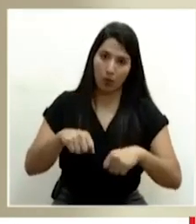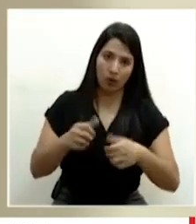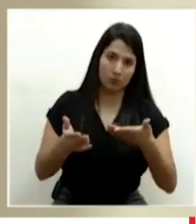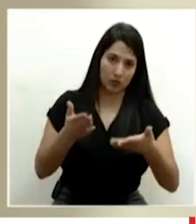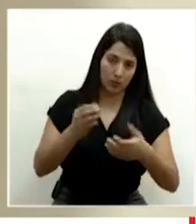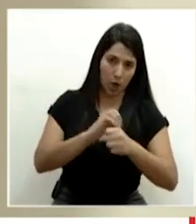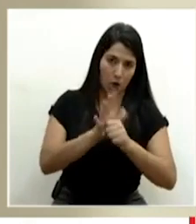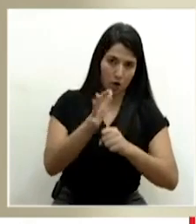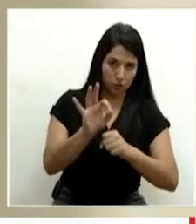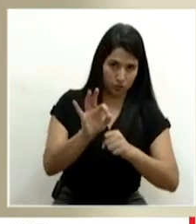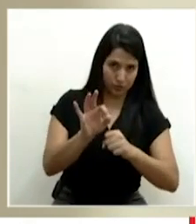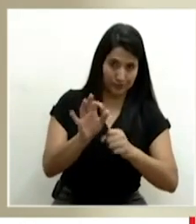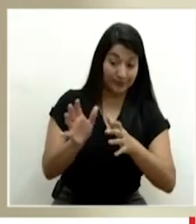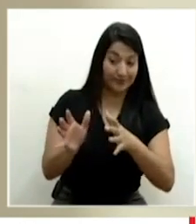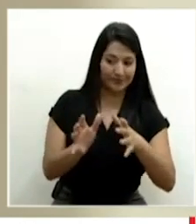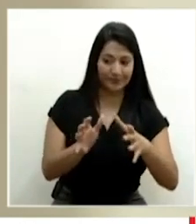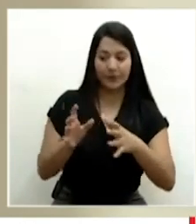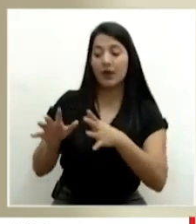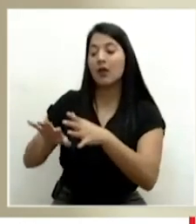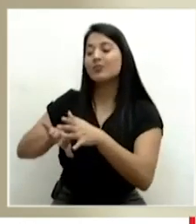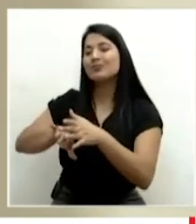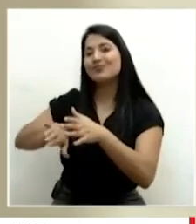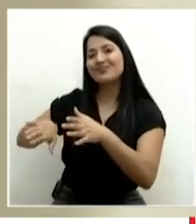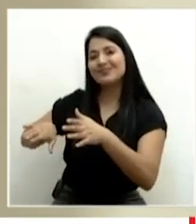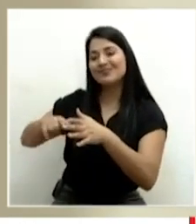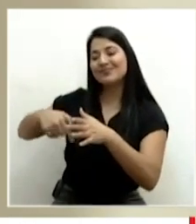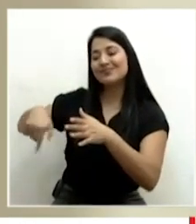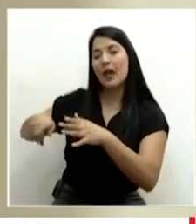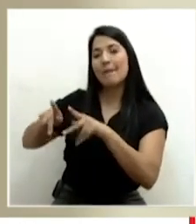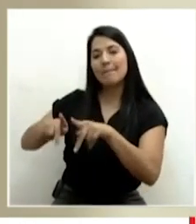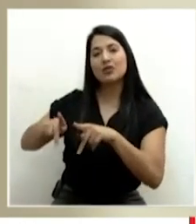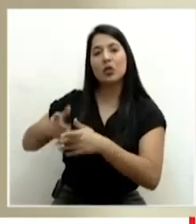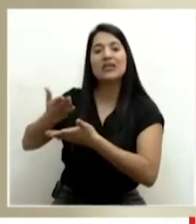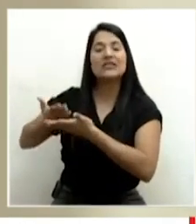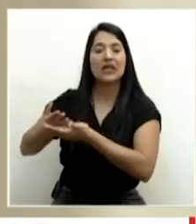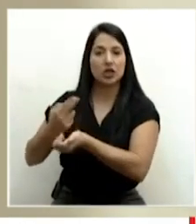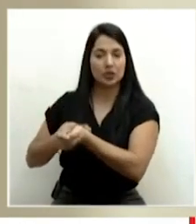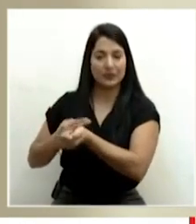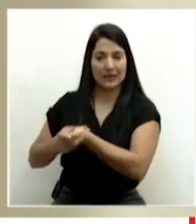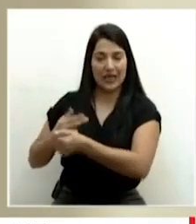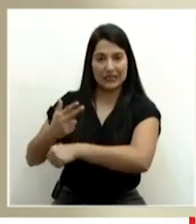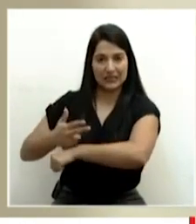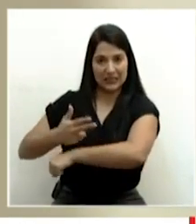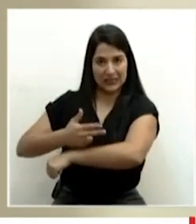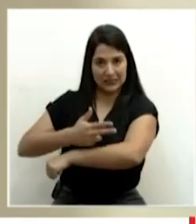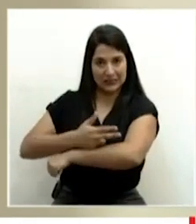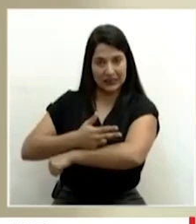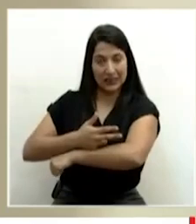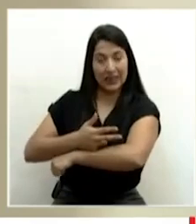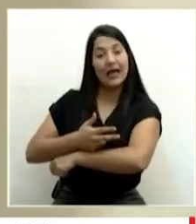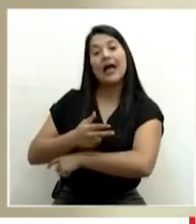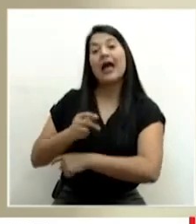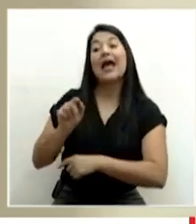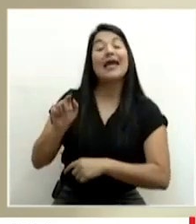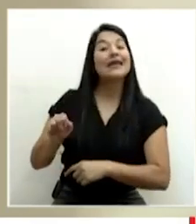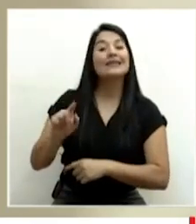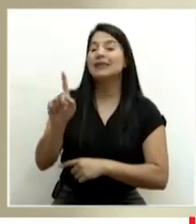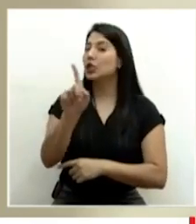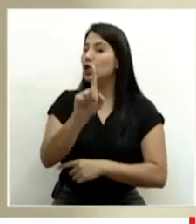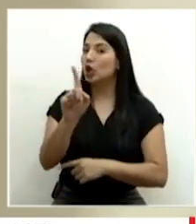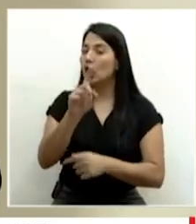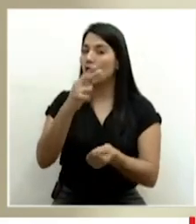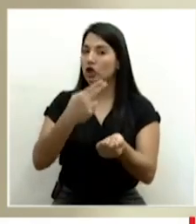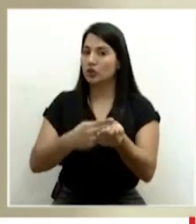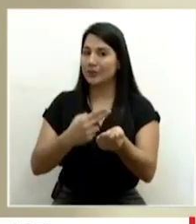de el resto de la población que llega al hospital de los chiles. Ese no es un hospital para